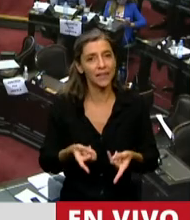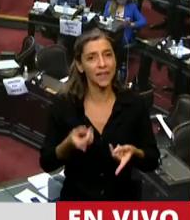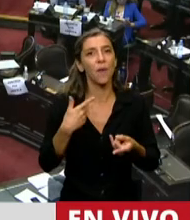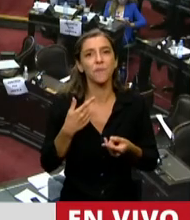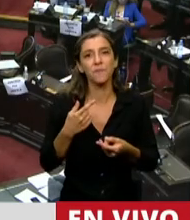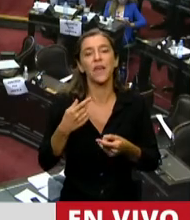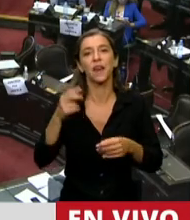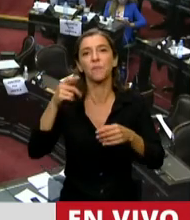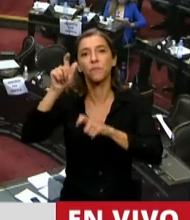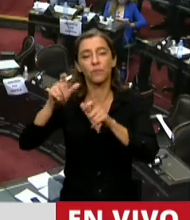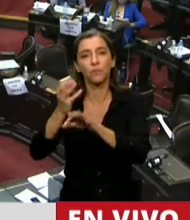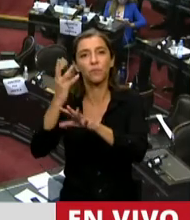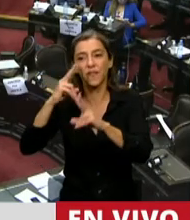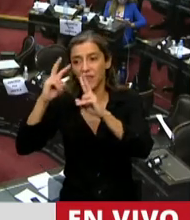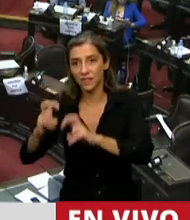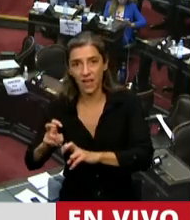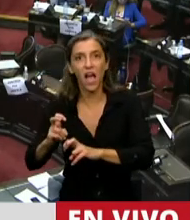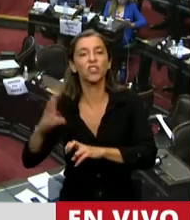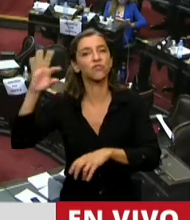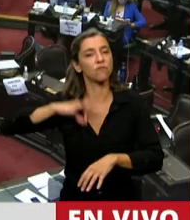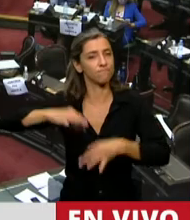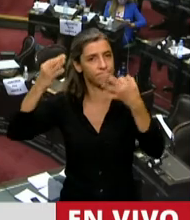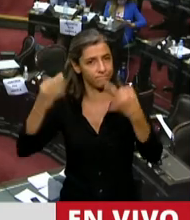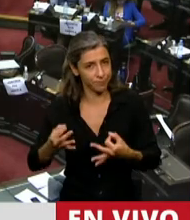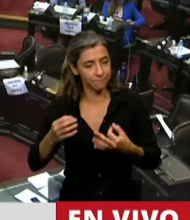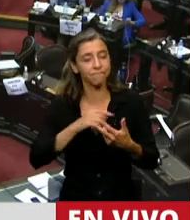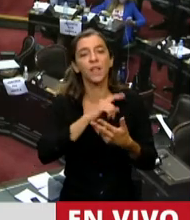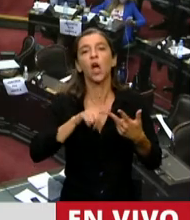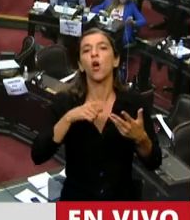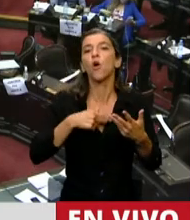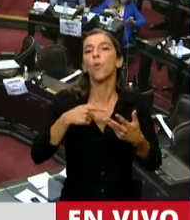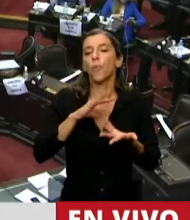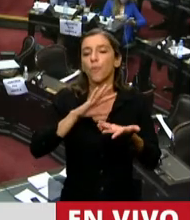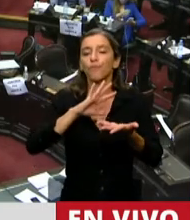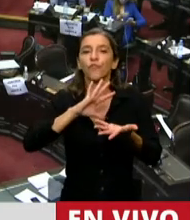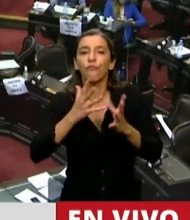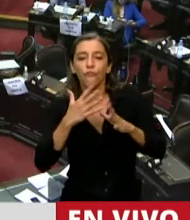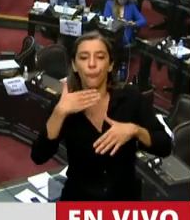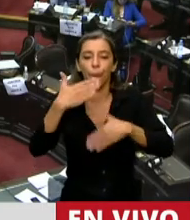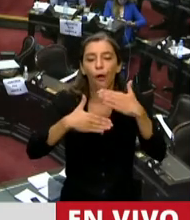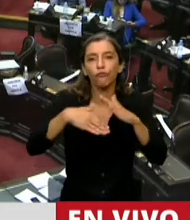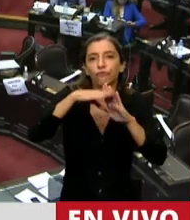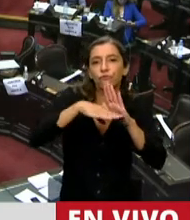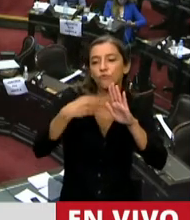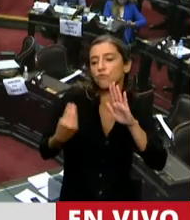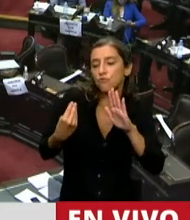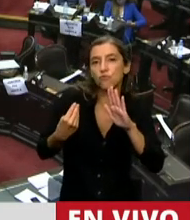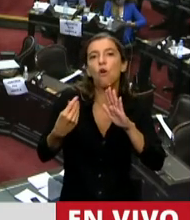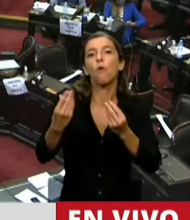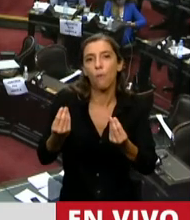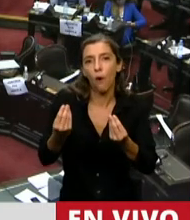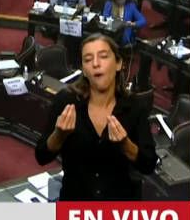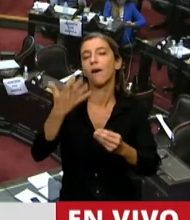investigadores. Los procesos internos, la optimización de todos los procesos burocráticos que aportan transparencia para que